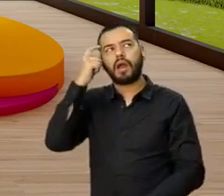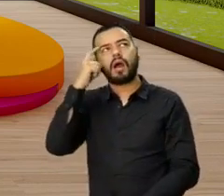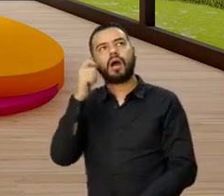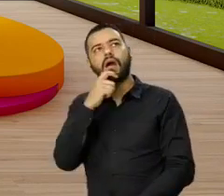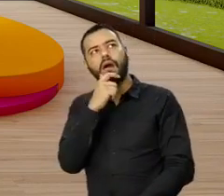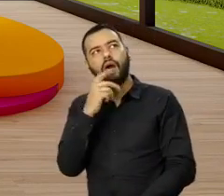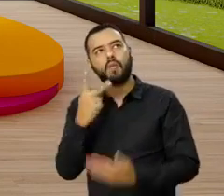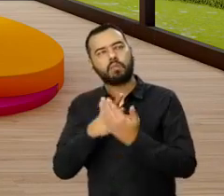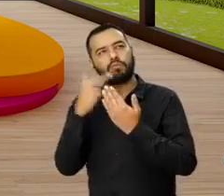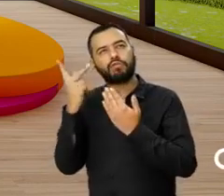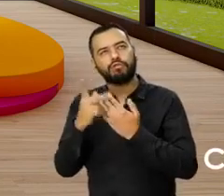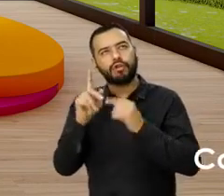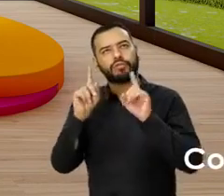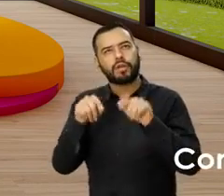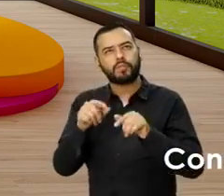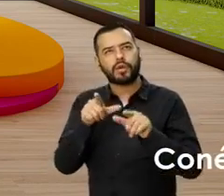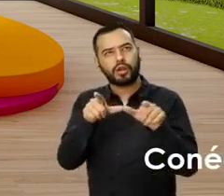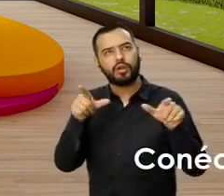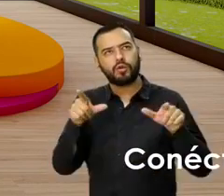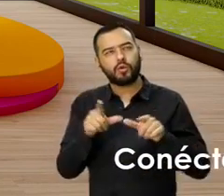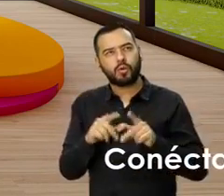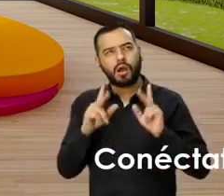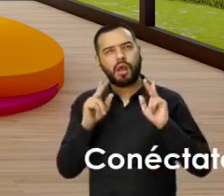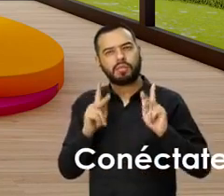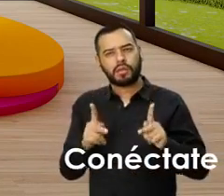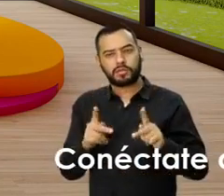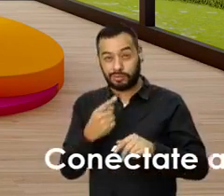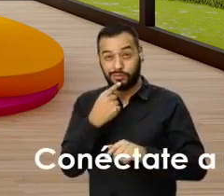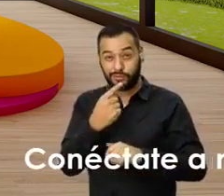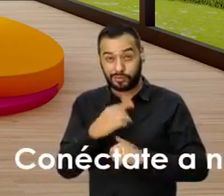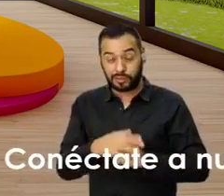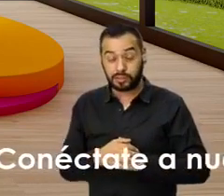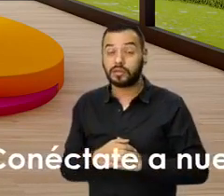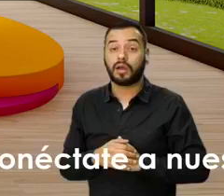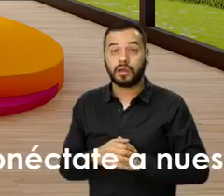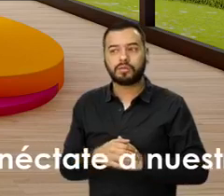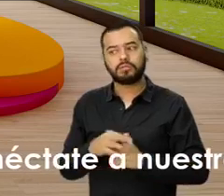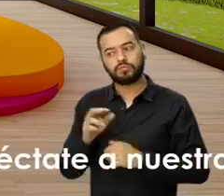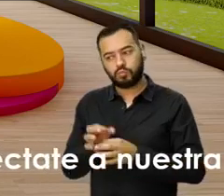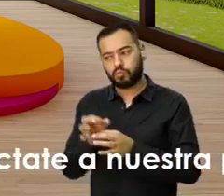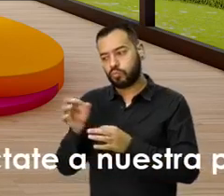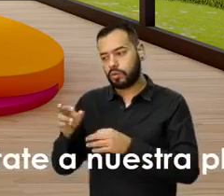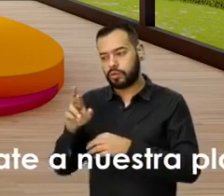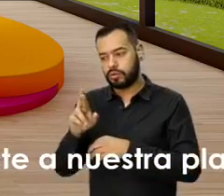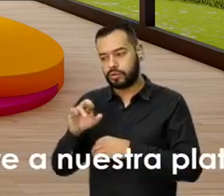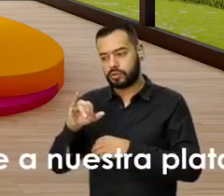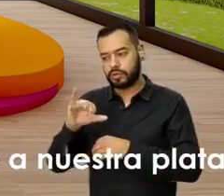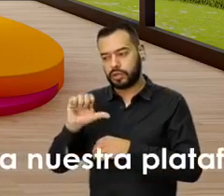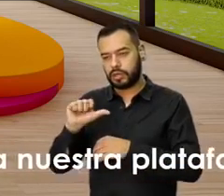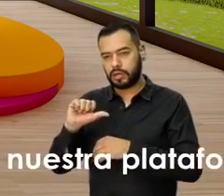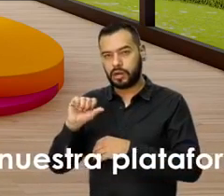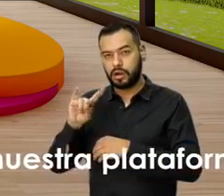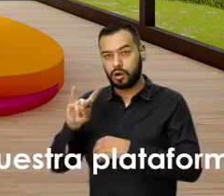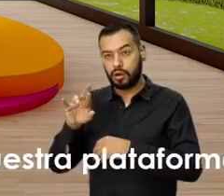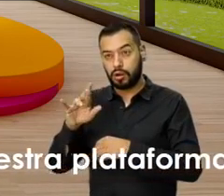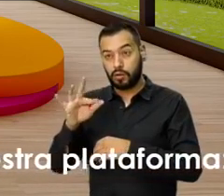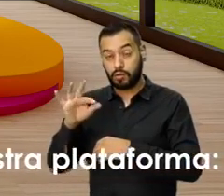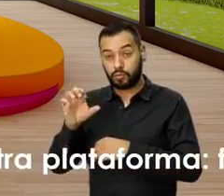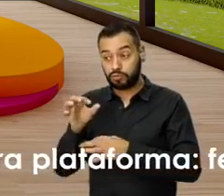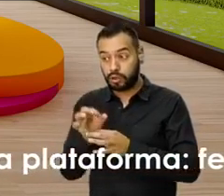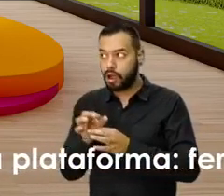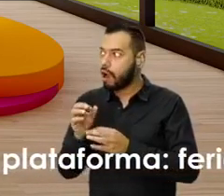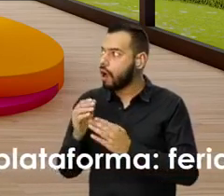proyecto también, tener un lugar de descanso, lo que tú decías, entonces creo que Ricaurte es un proyecto perfecto para esto,